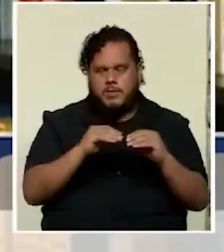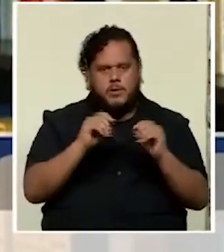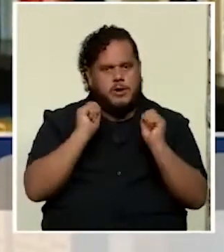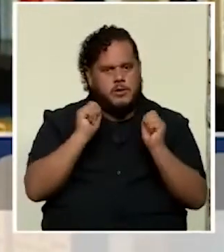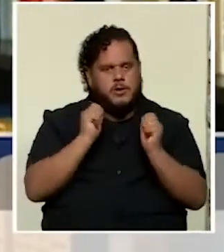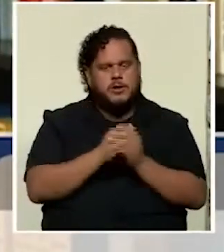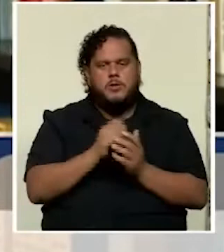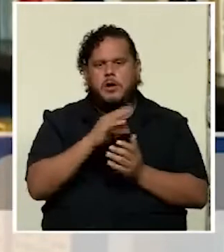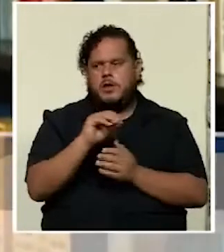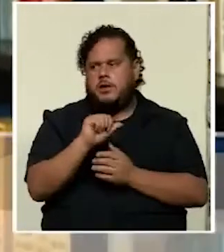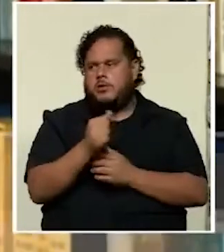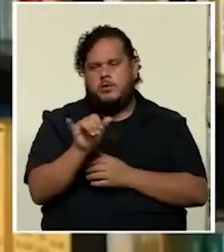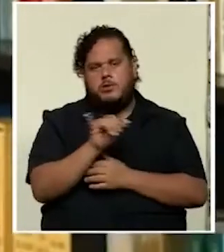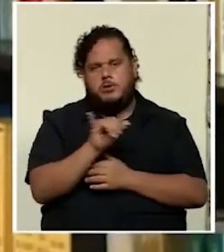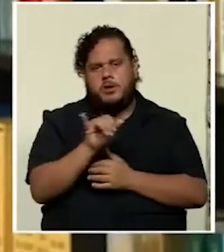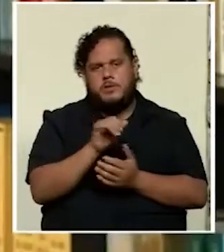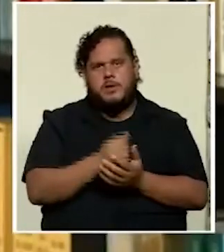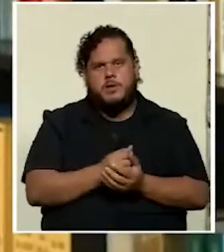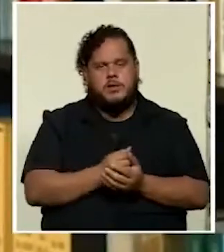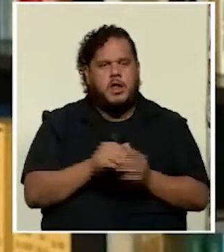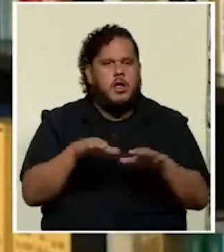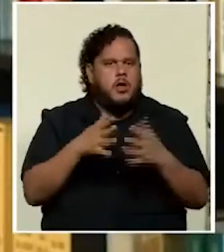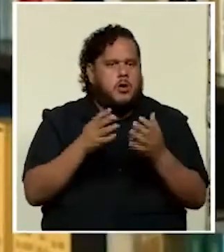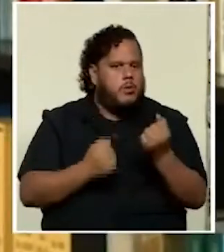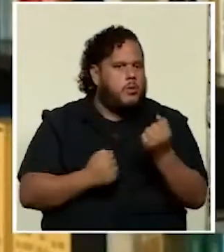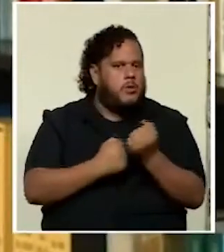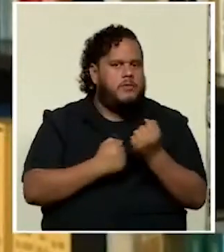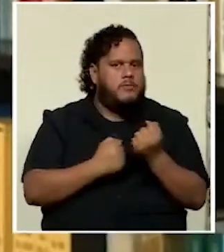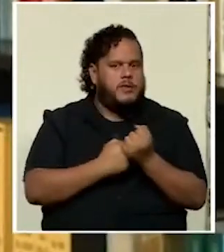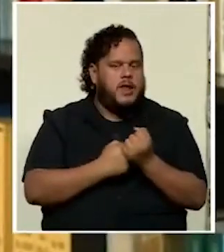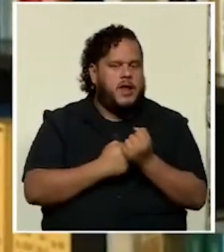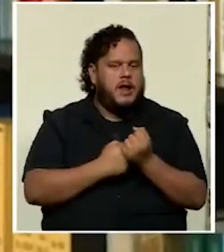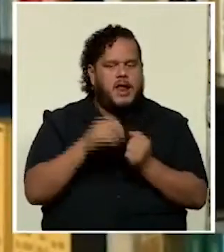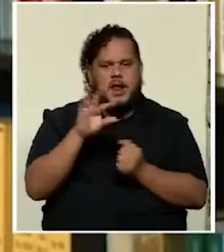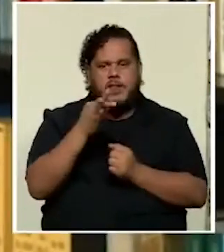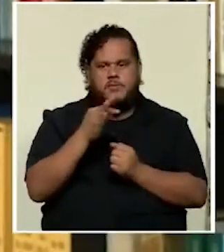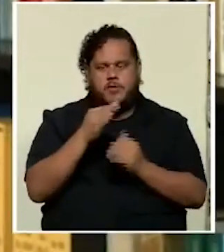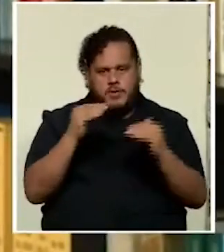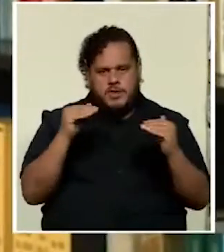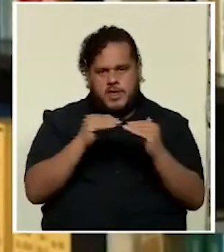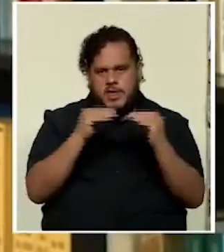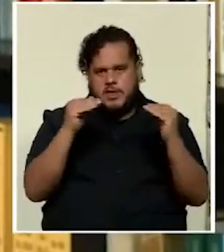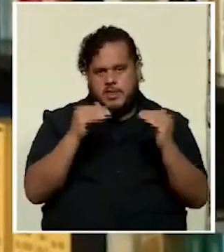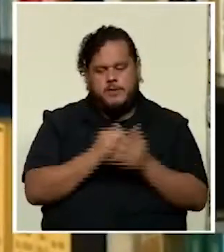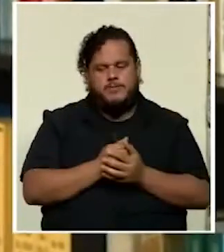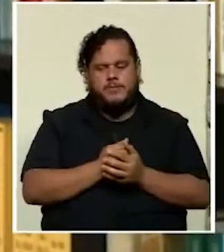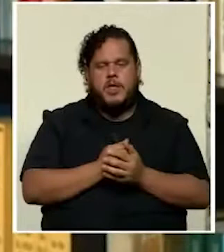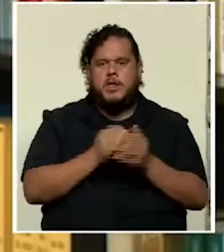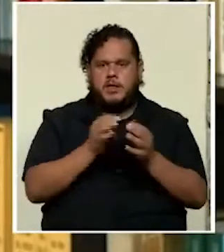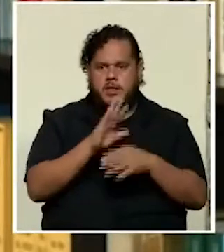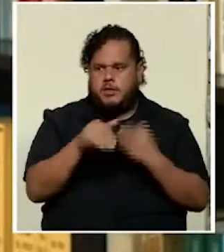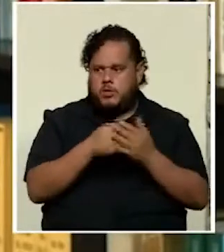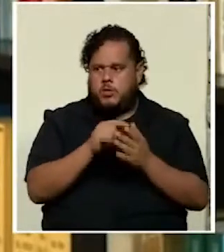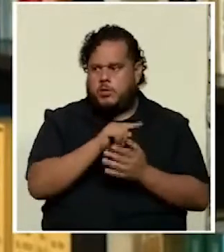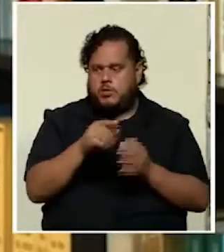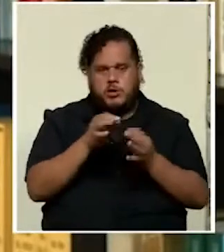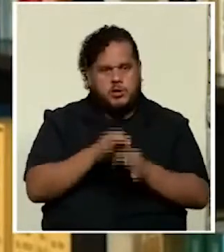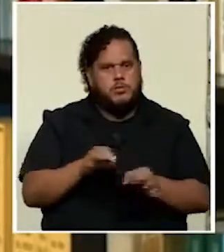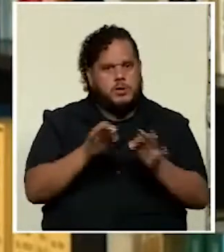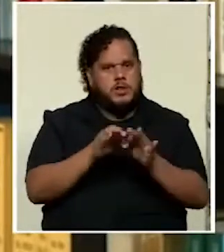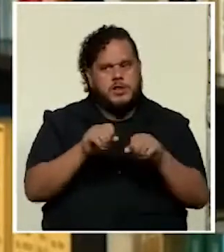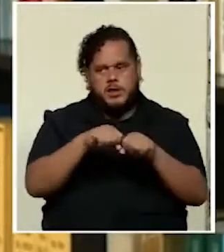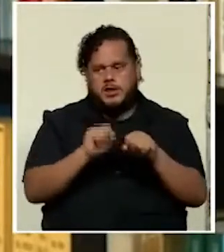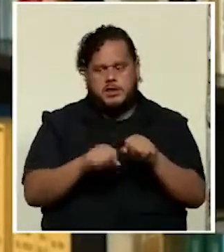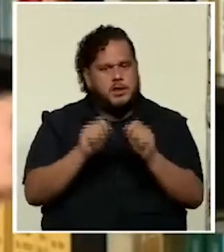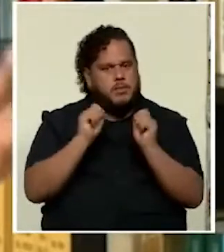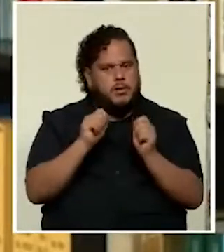y lo otro también es cómo reforzar las medidas de equidad ¿verdad? que son muy importantes en el sistema educativo y